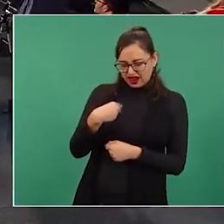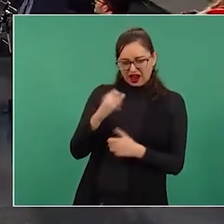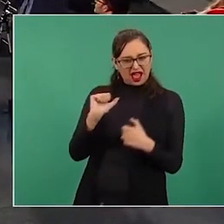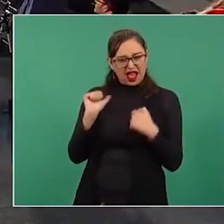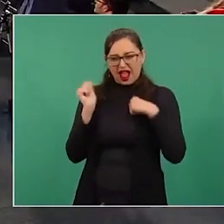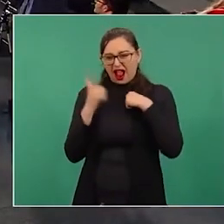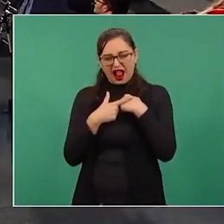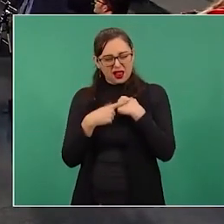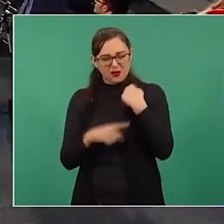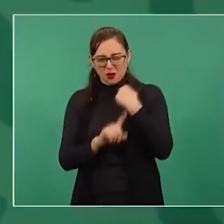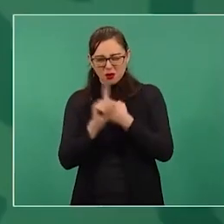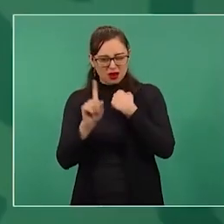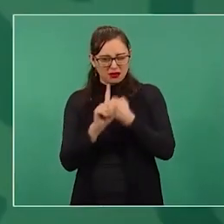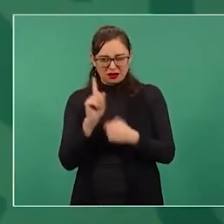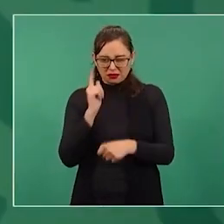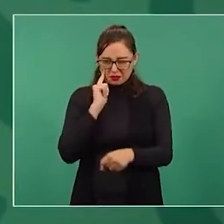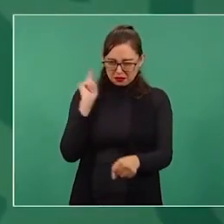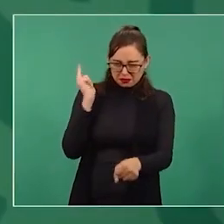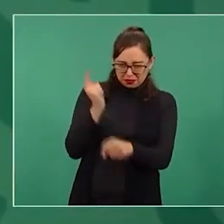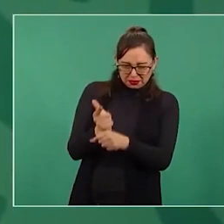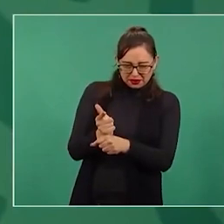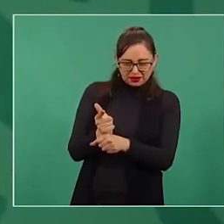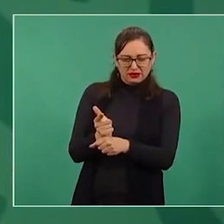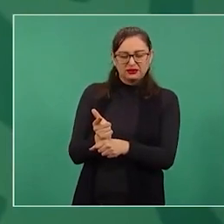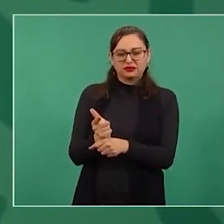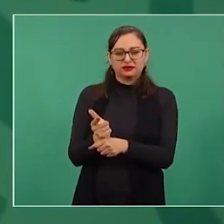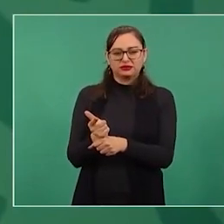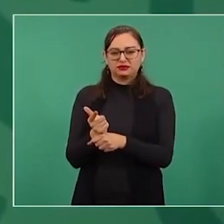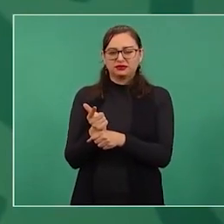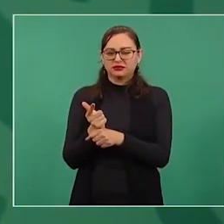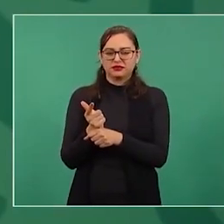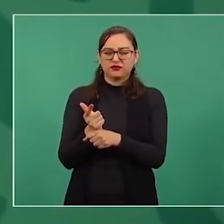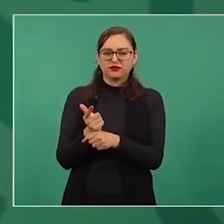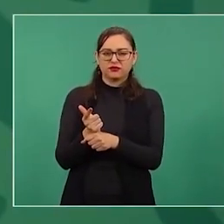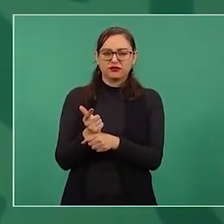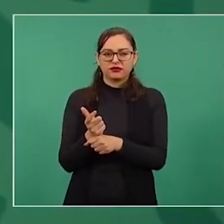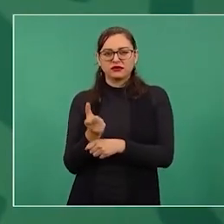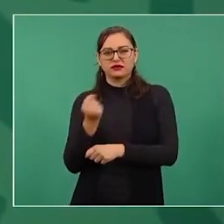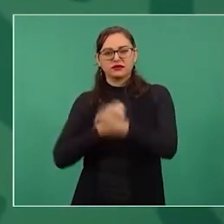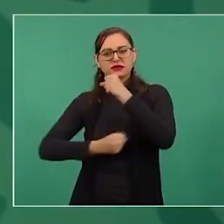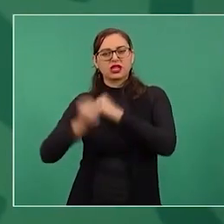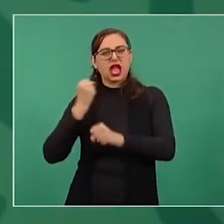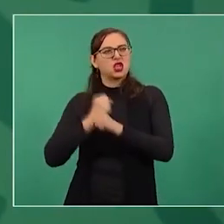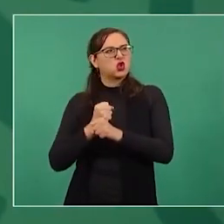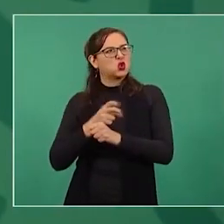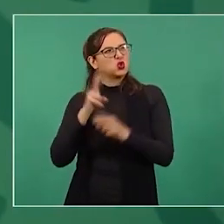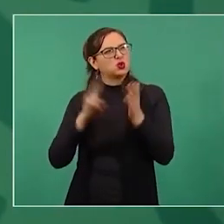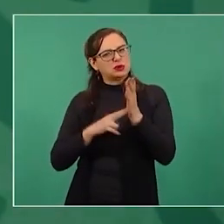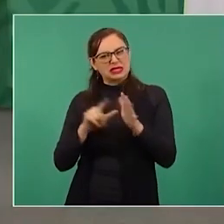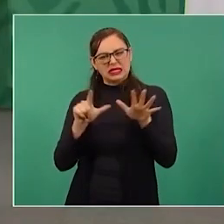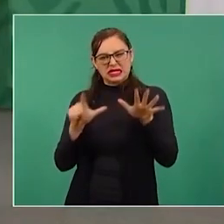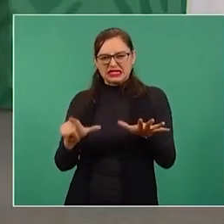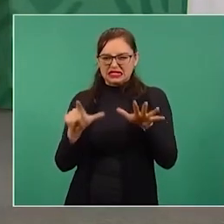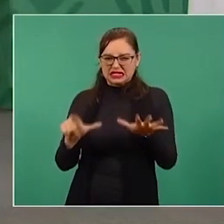banco. Esto fue como en el 2017